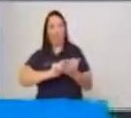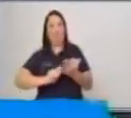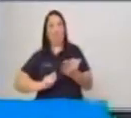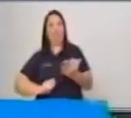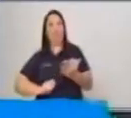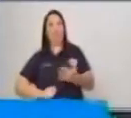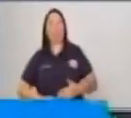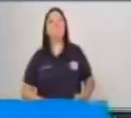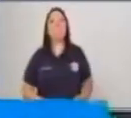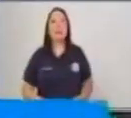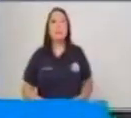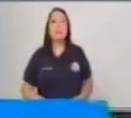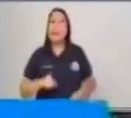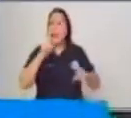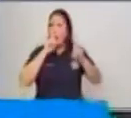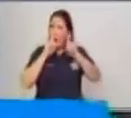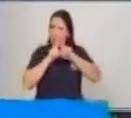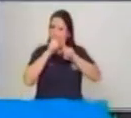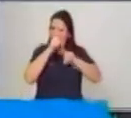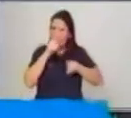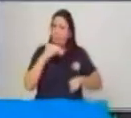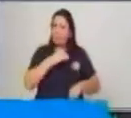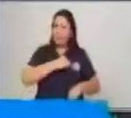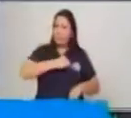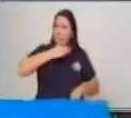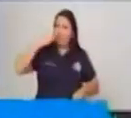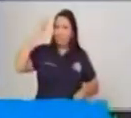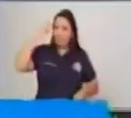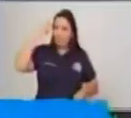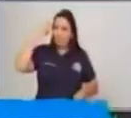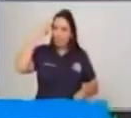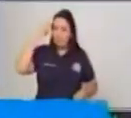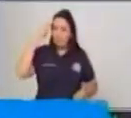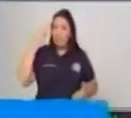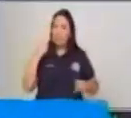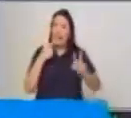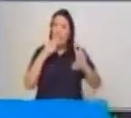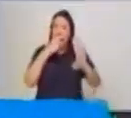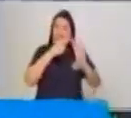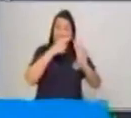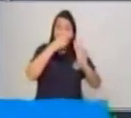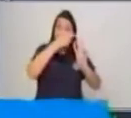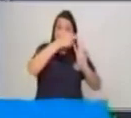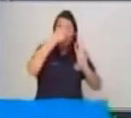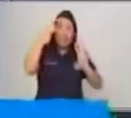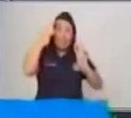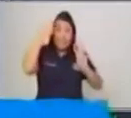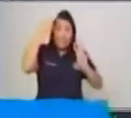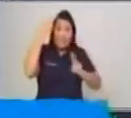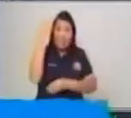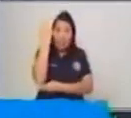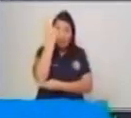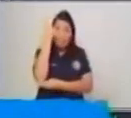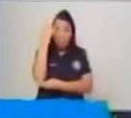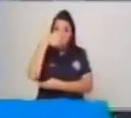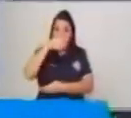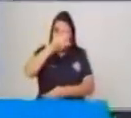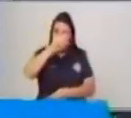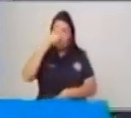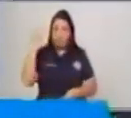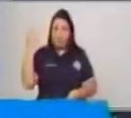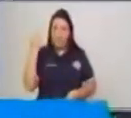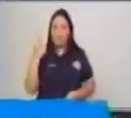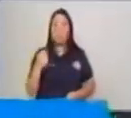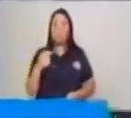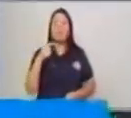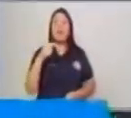Muy bien. y también quiero recordarles, pues, tres fechas muy importantes que se celebran en este mes. El primero es el Día